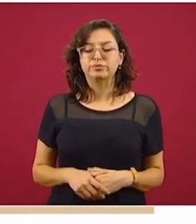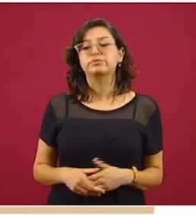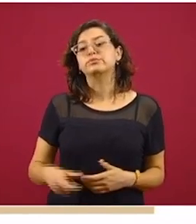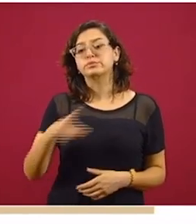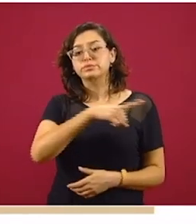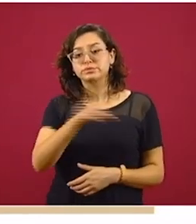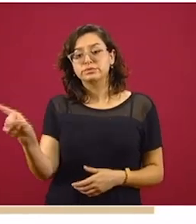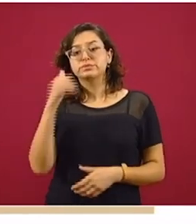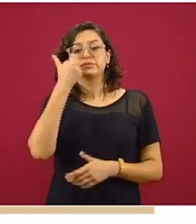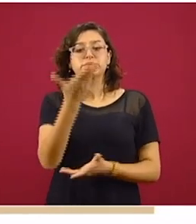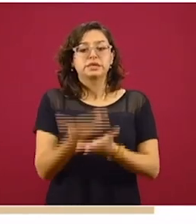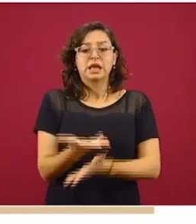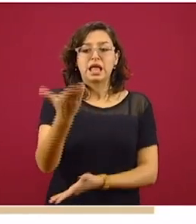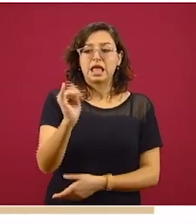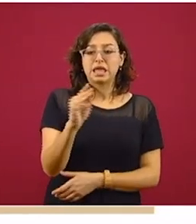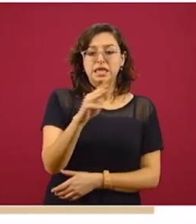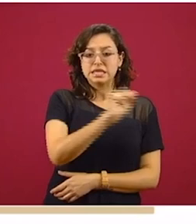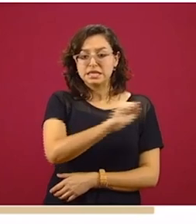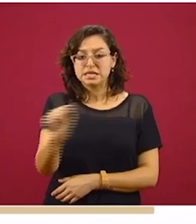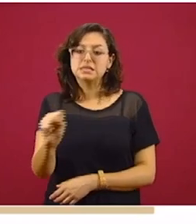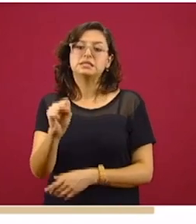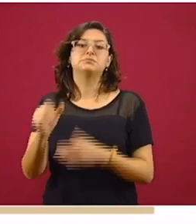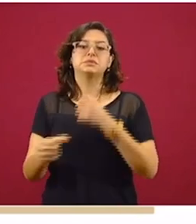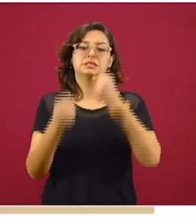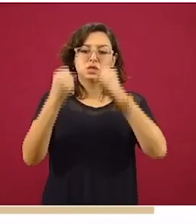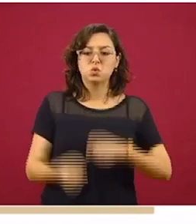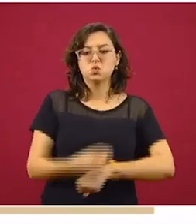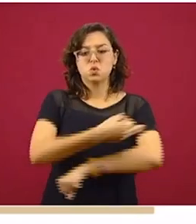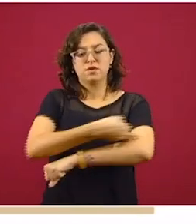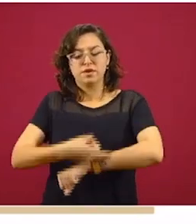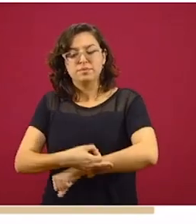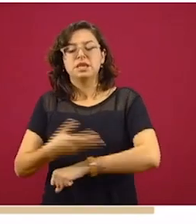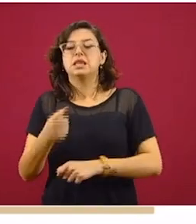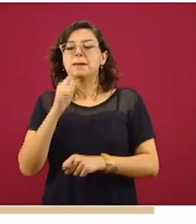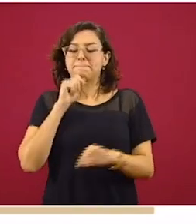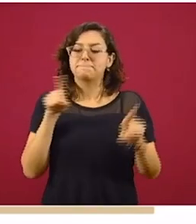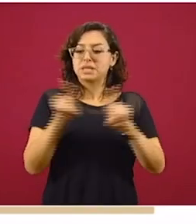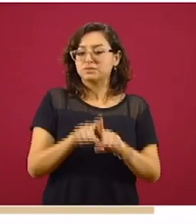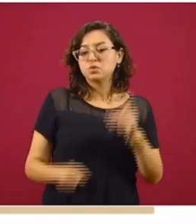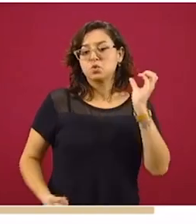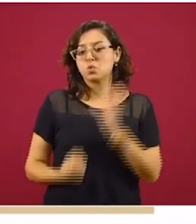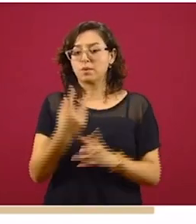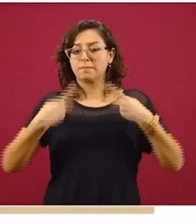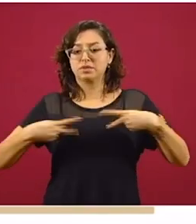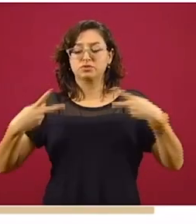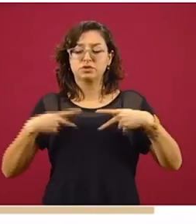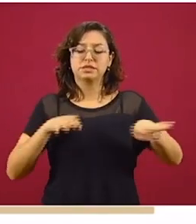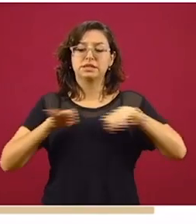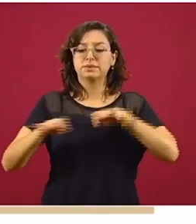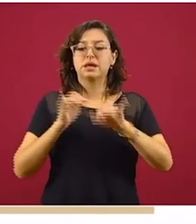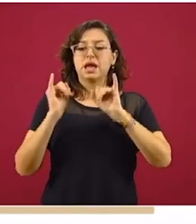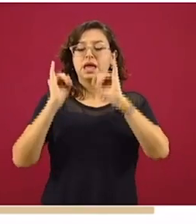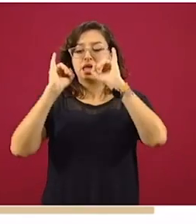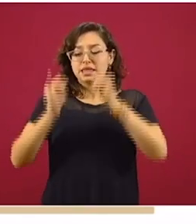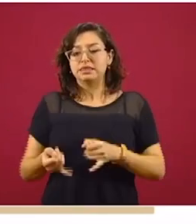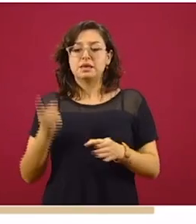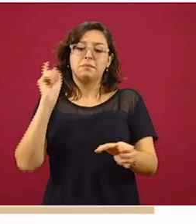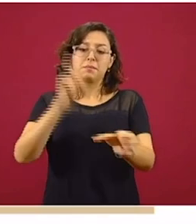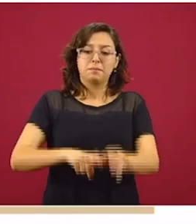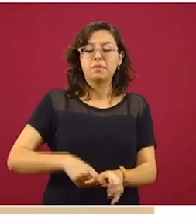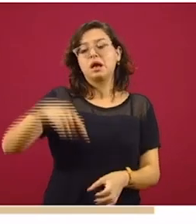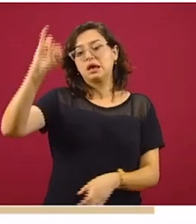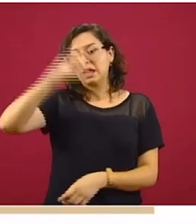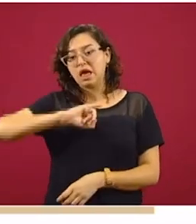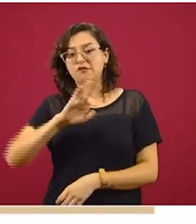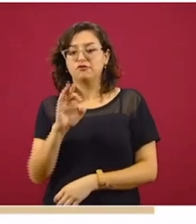voluntarias, el seguro de salud para la familia que ya platicábamos, incluso la incorporación de trabajadores independientes, patrón persona física,